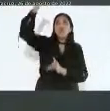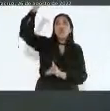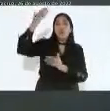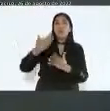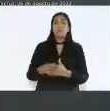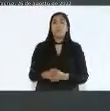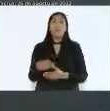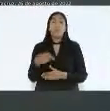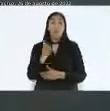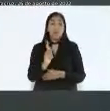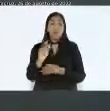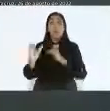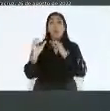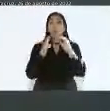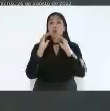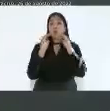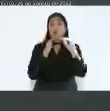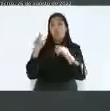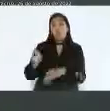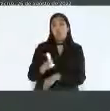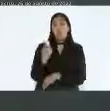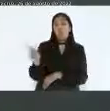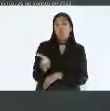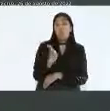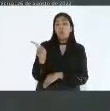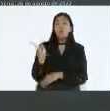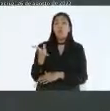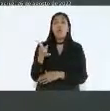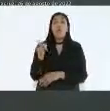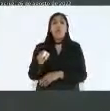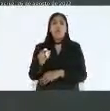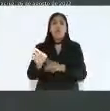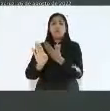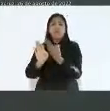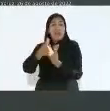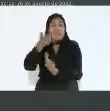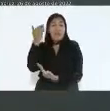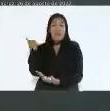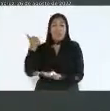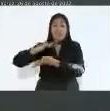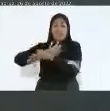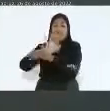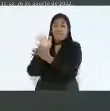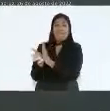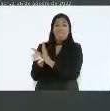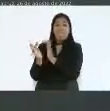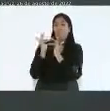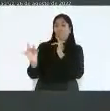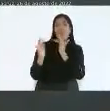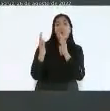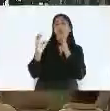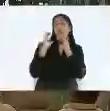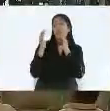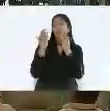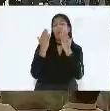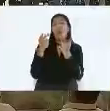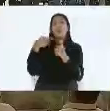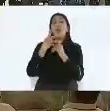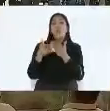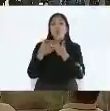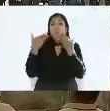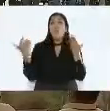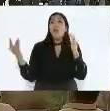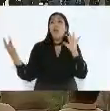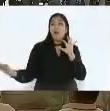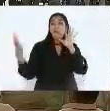disminuido al mínimo el rezago y estamos coordinándonos con la Comisión Federal